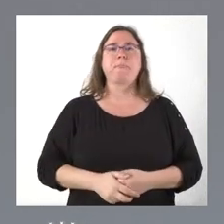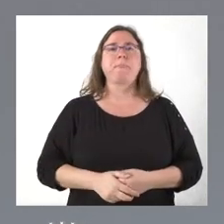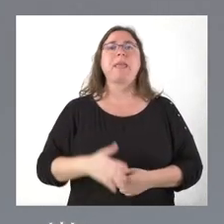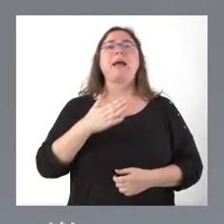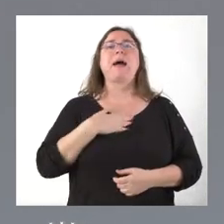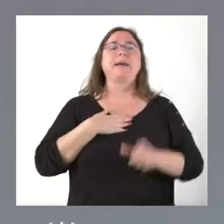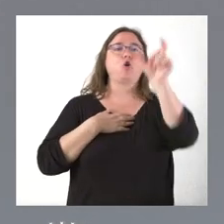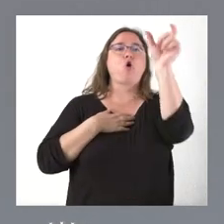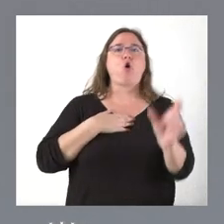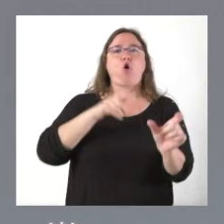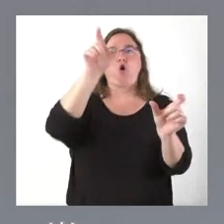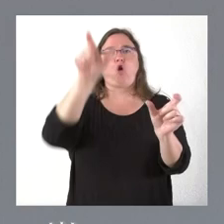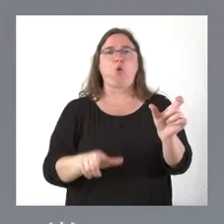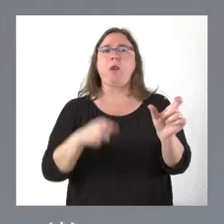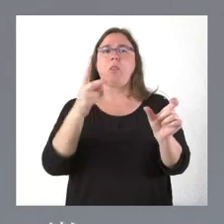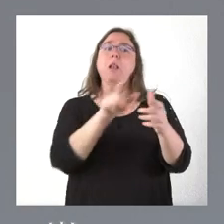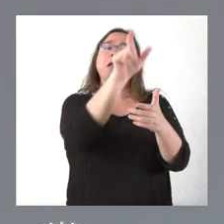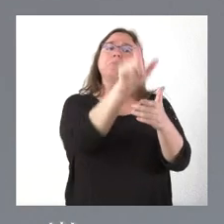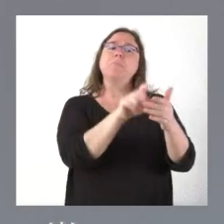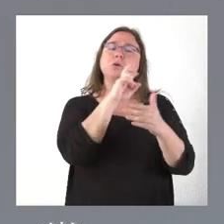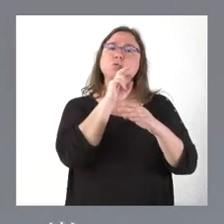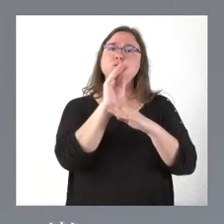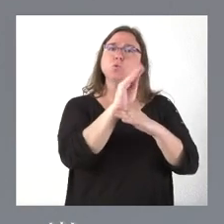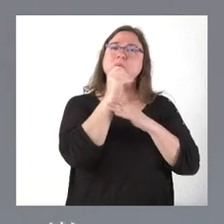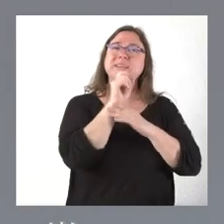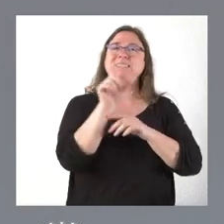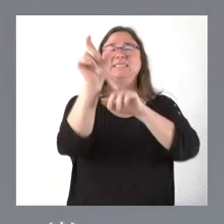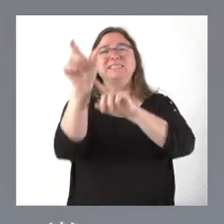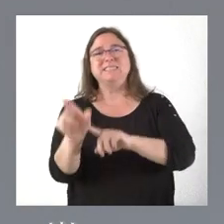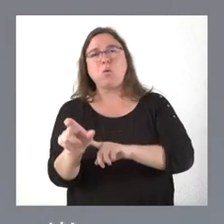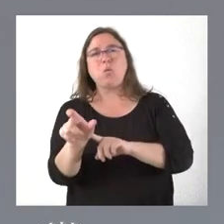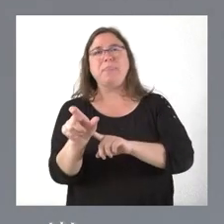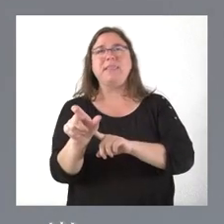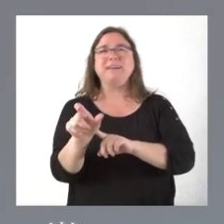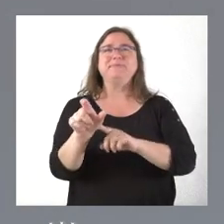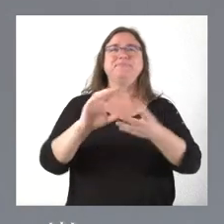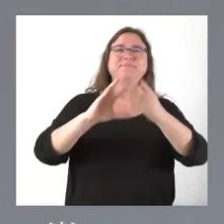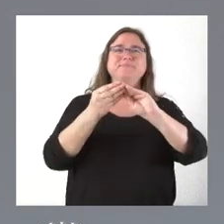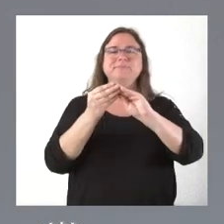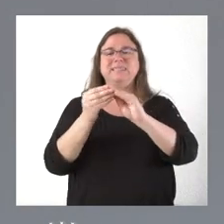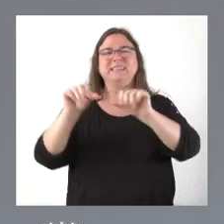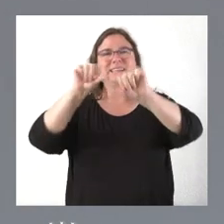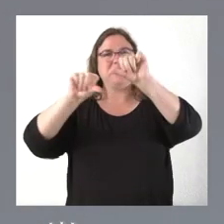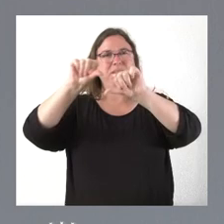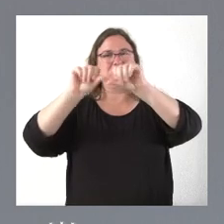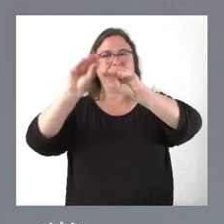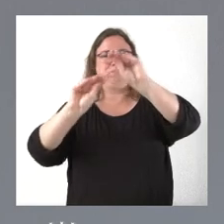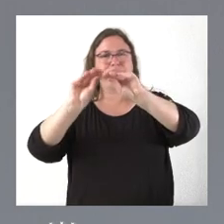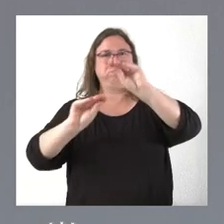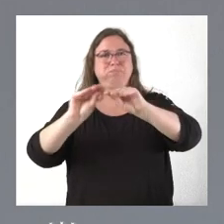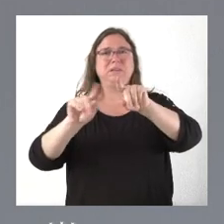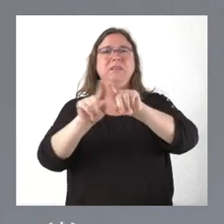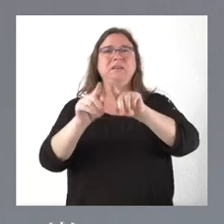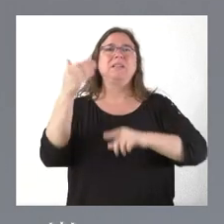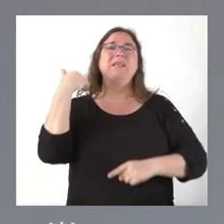columnas, la primera está bastante bien conservada, pero la segunda se la aplicaron reactivos químicos como pasó con el Puma